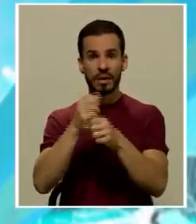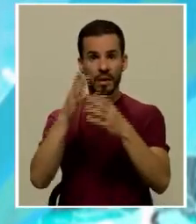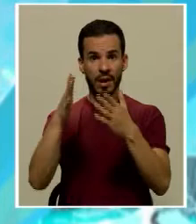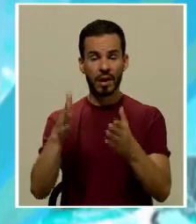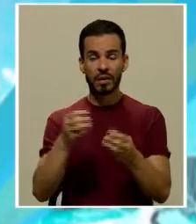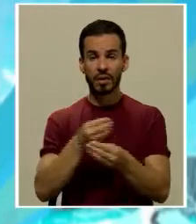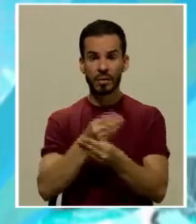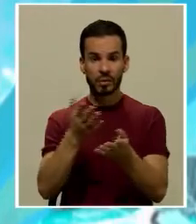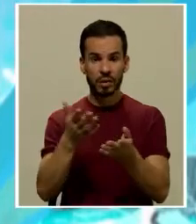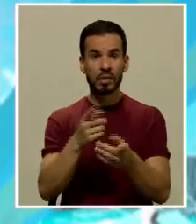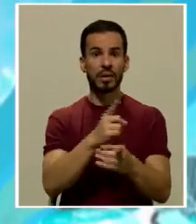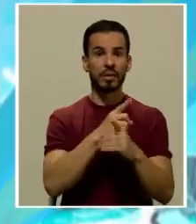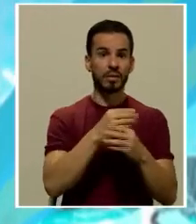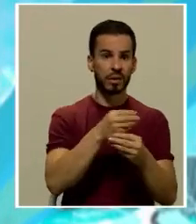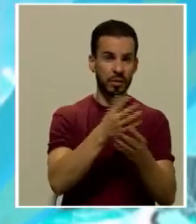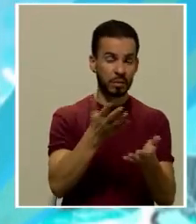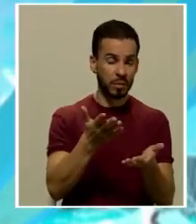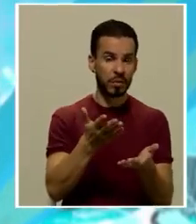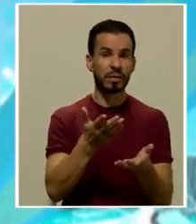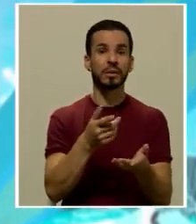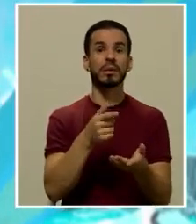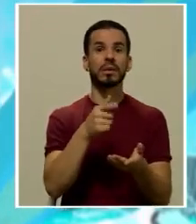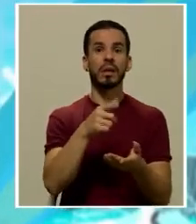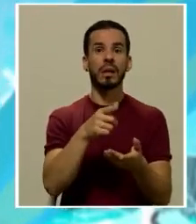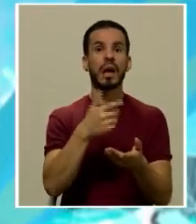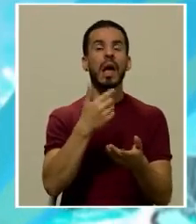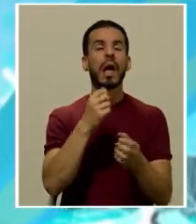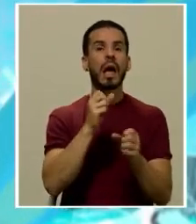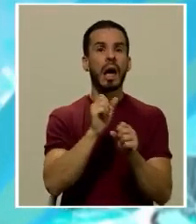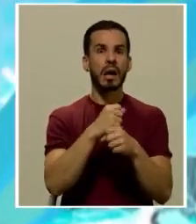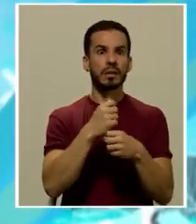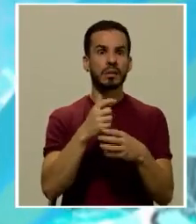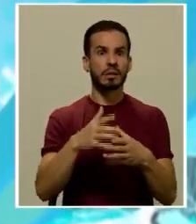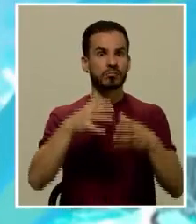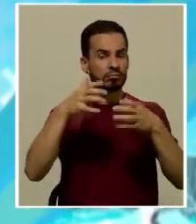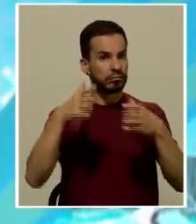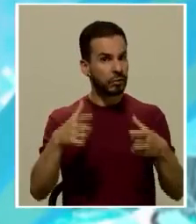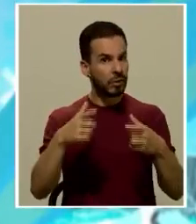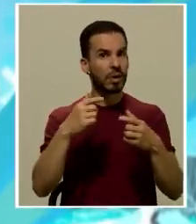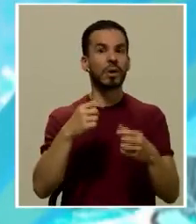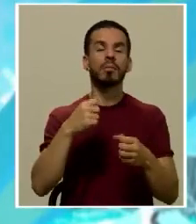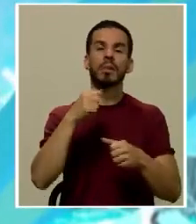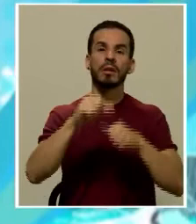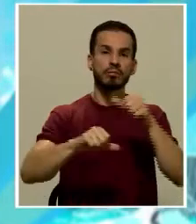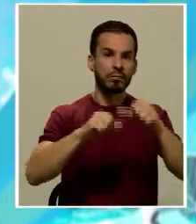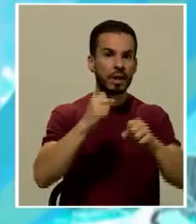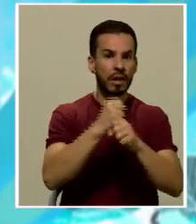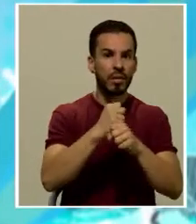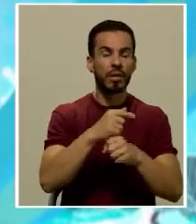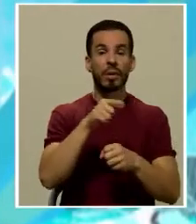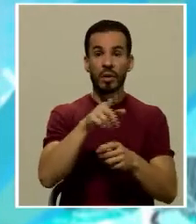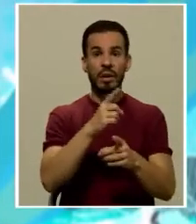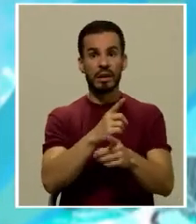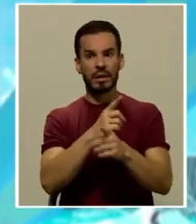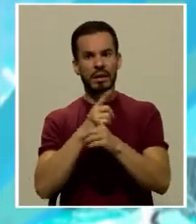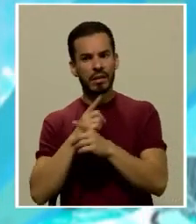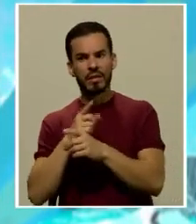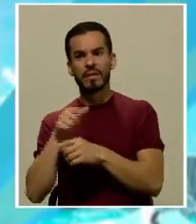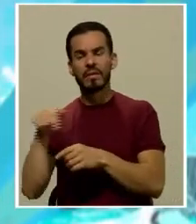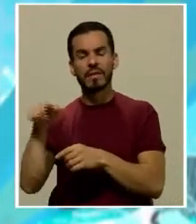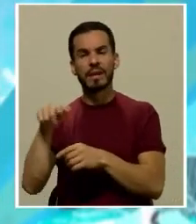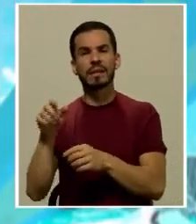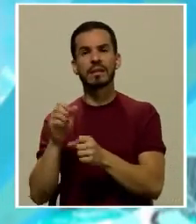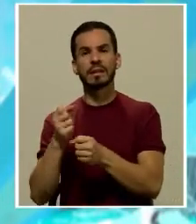públicos por defensores públicos dicho sea de paso hacen una enorme y gran labor cotidianamente con aquellas defensas que